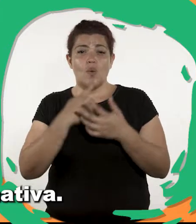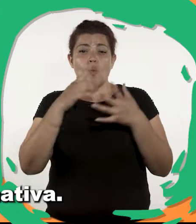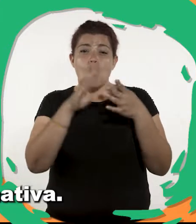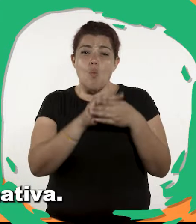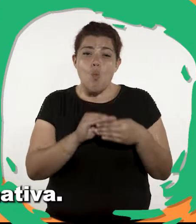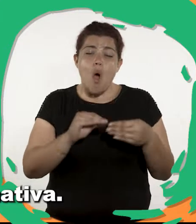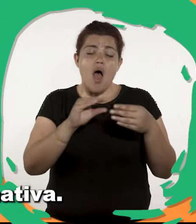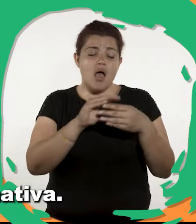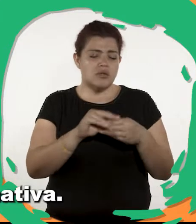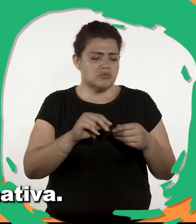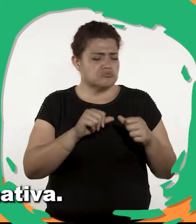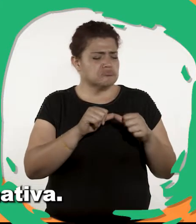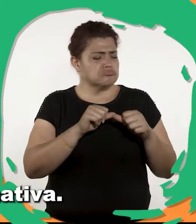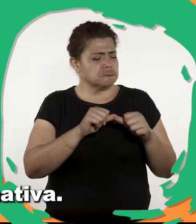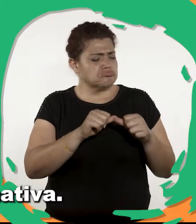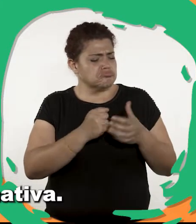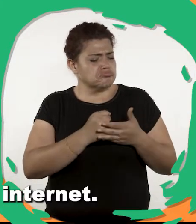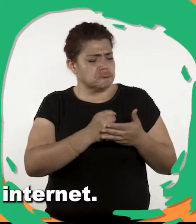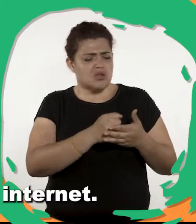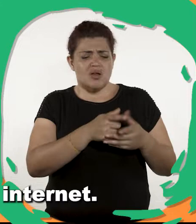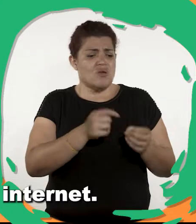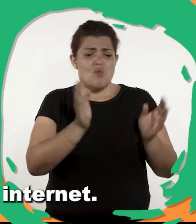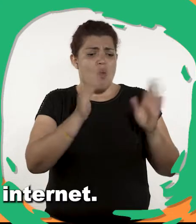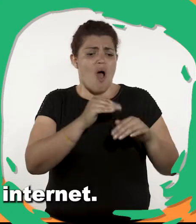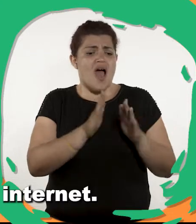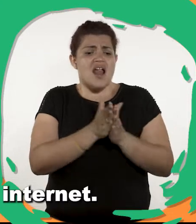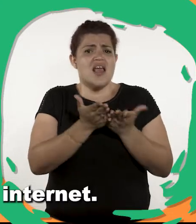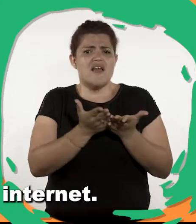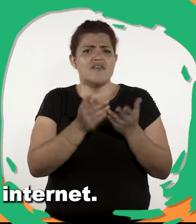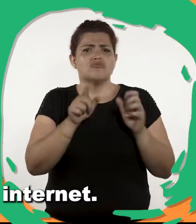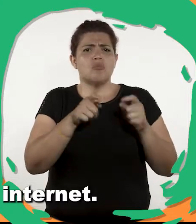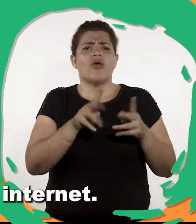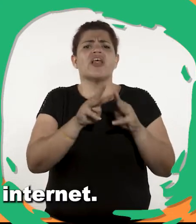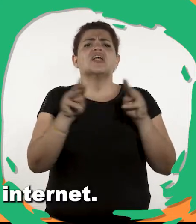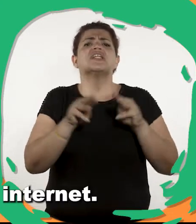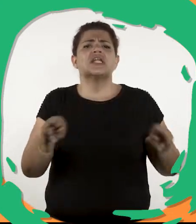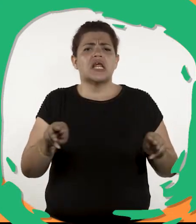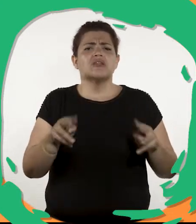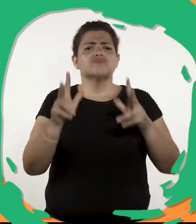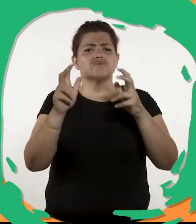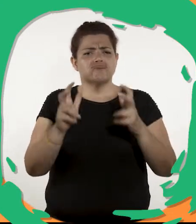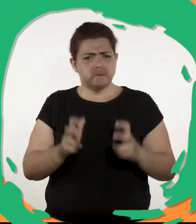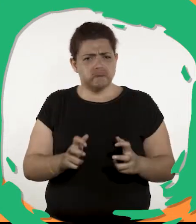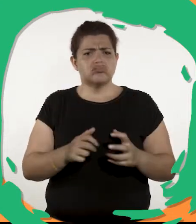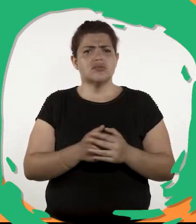Un cuento siempre es una buena alternativa. Si no tienes libros, puedes descargarlo de internet.